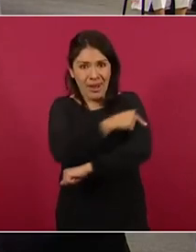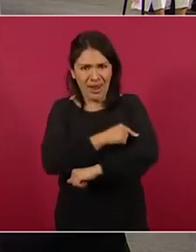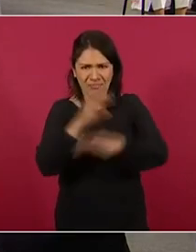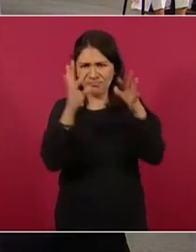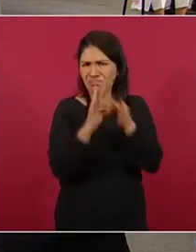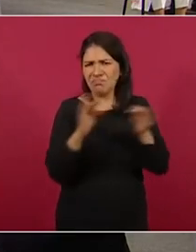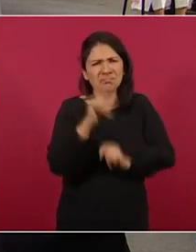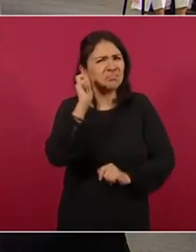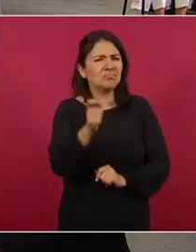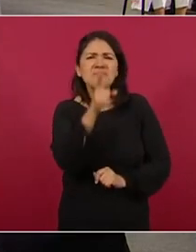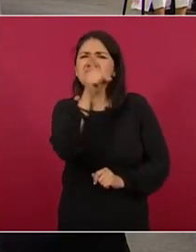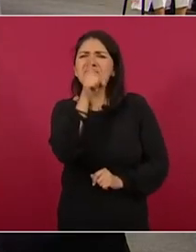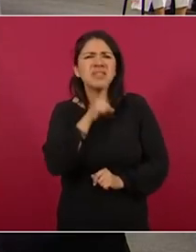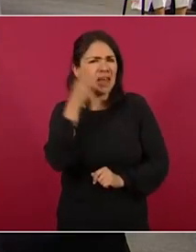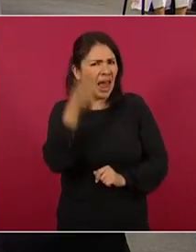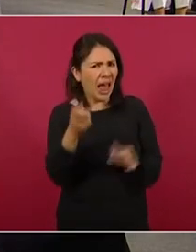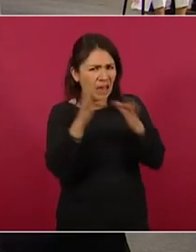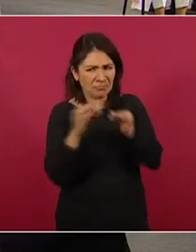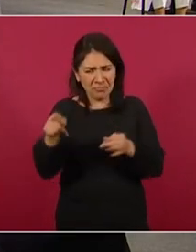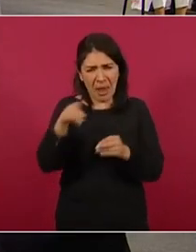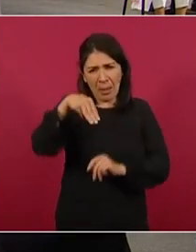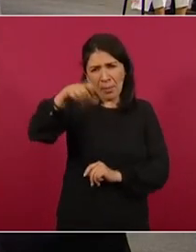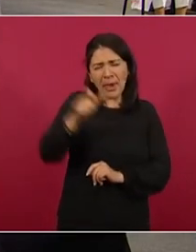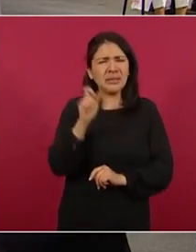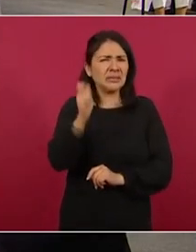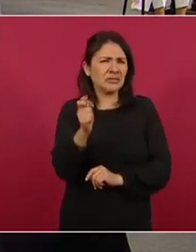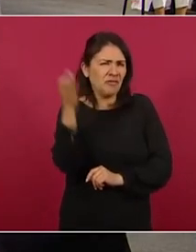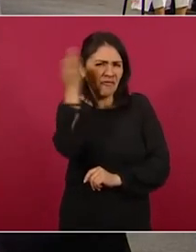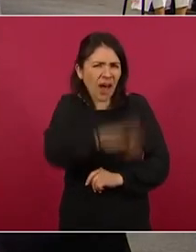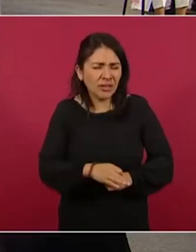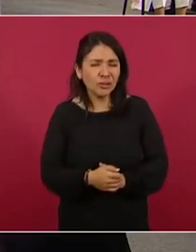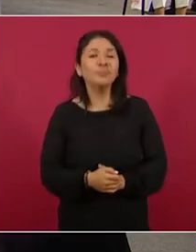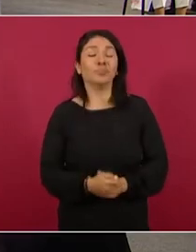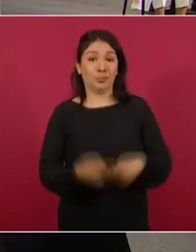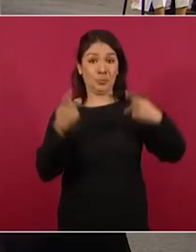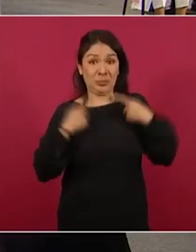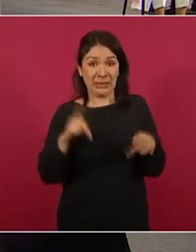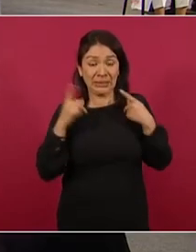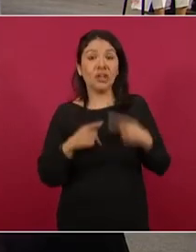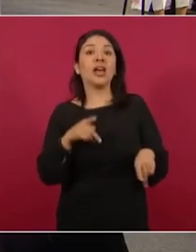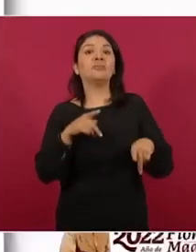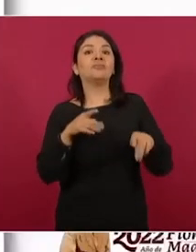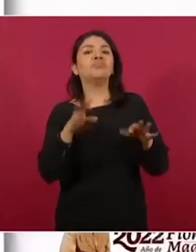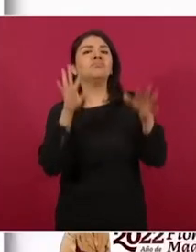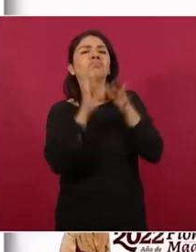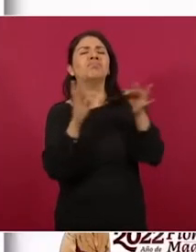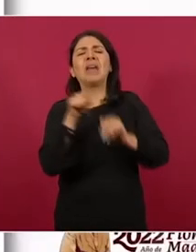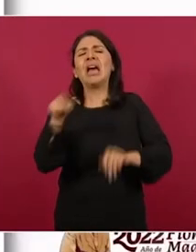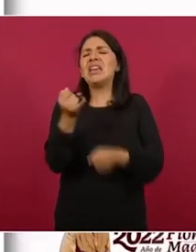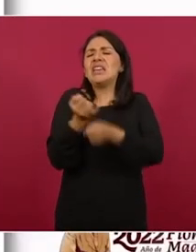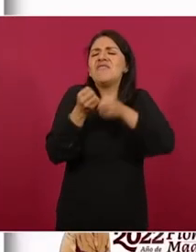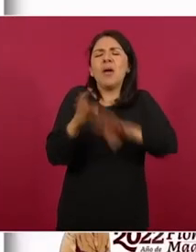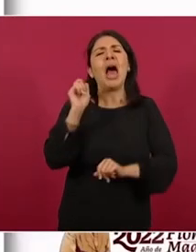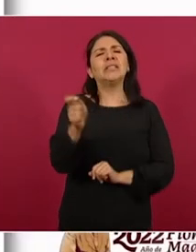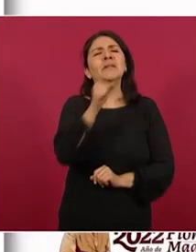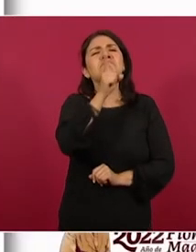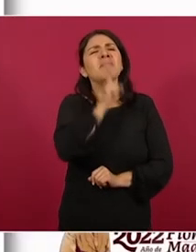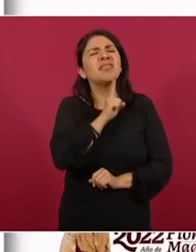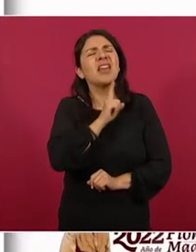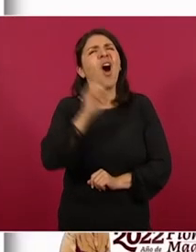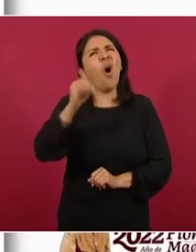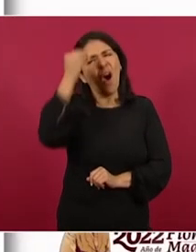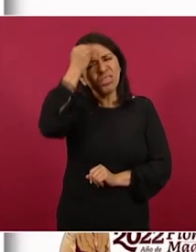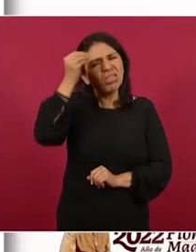era falso lo publicado por MX Los comunicadores diseñaron la información o